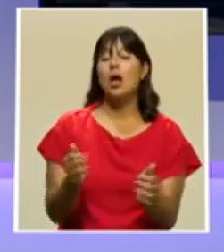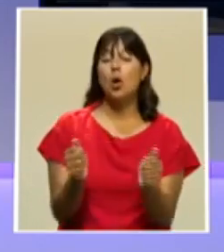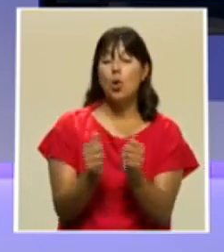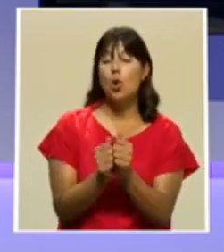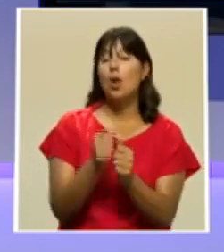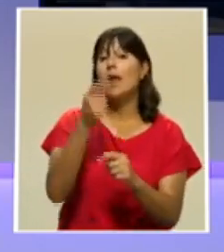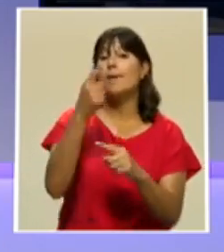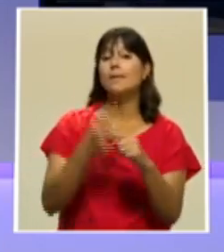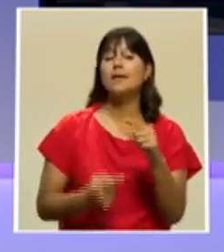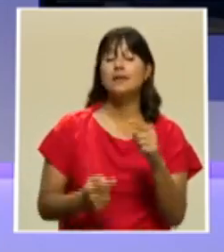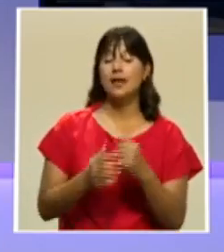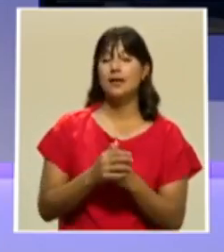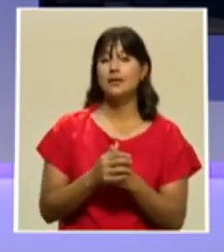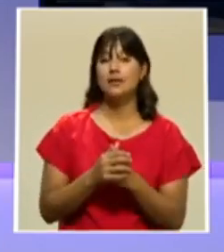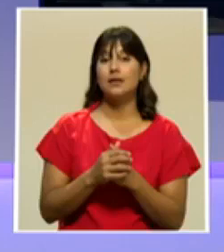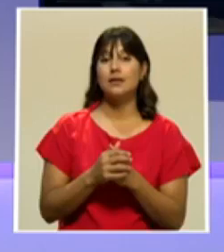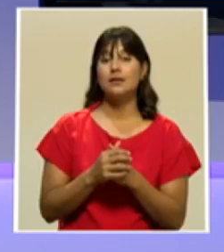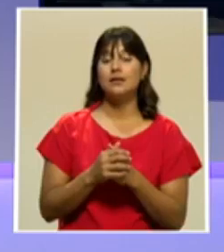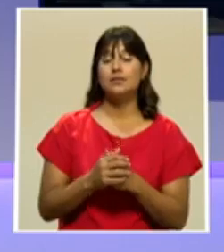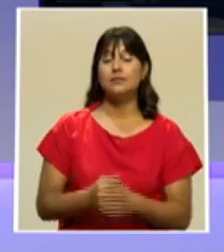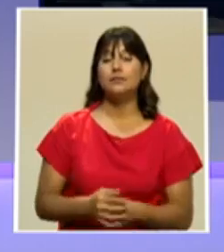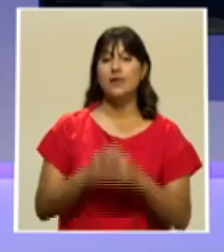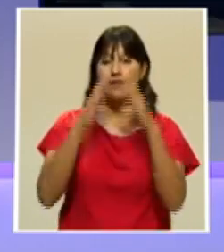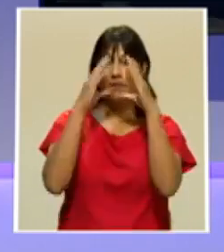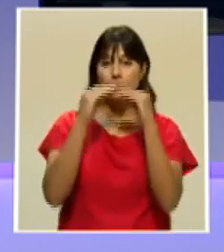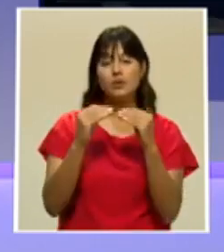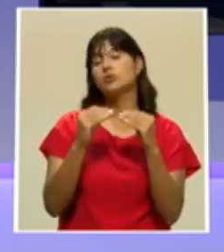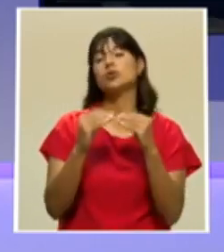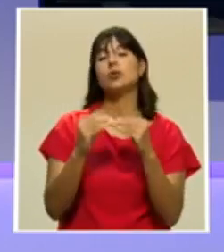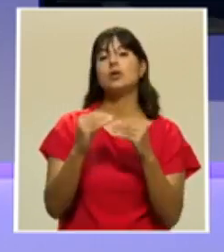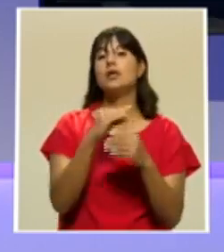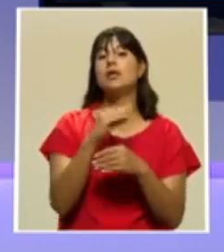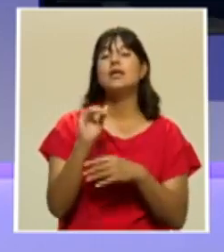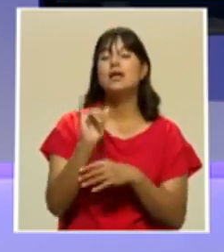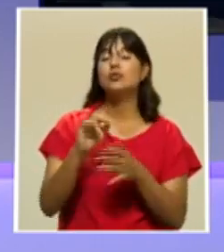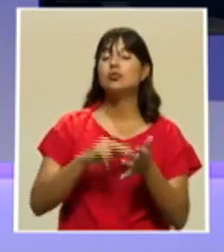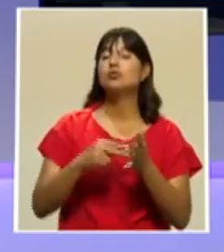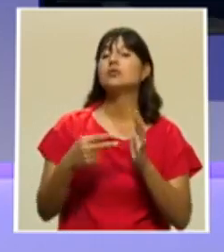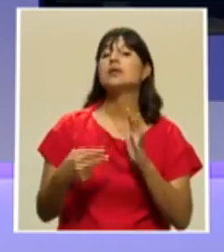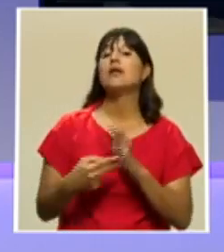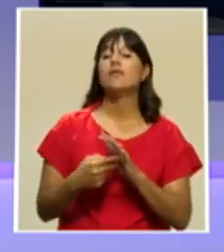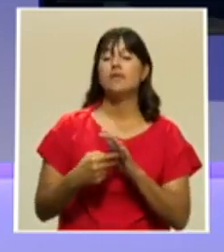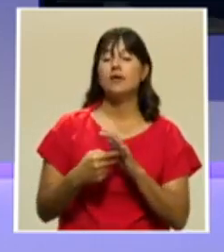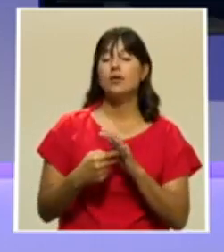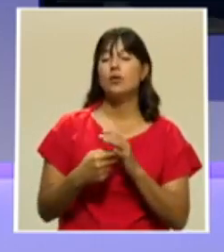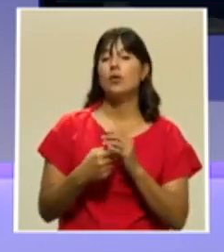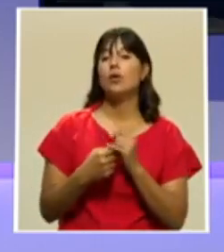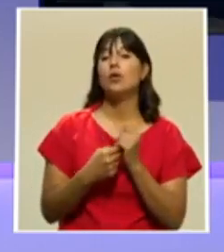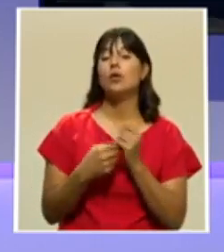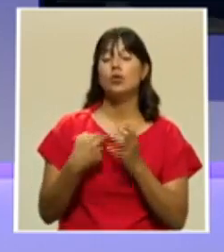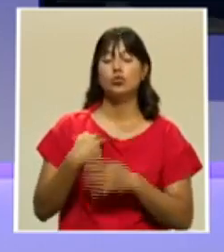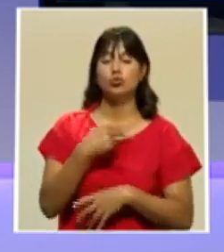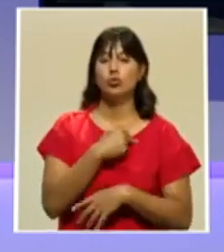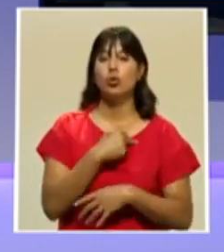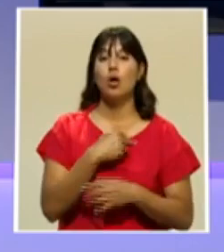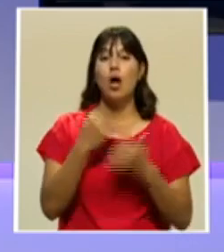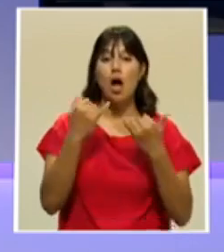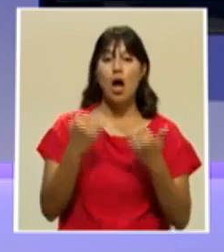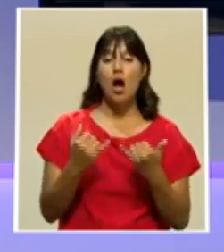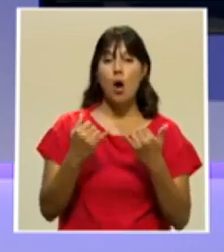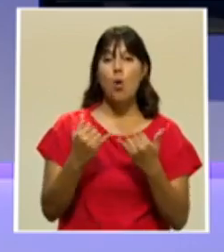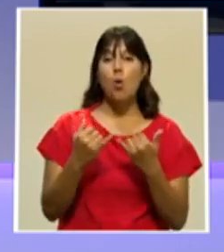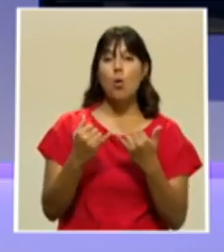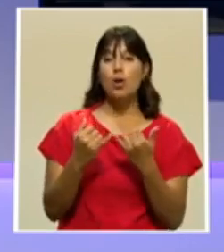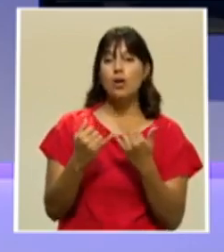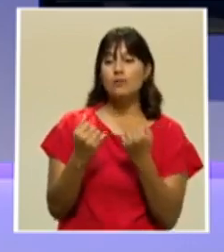lo que capturaba su papá hace 20 años. Y eso es un signo inequívoco de que estamos colapsando los